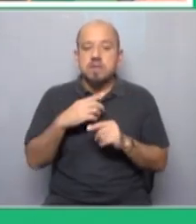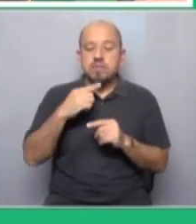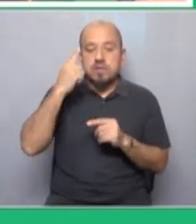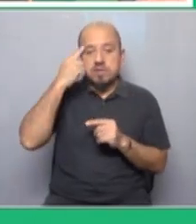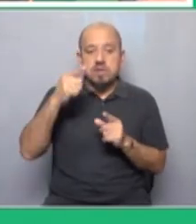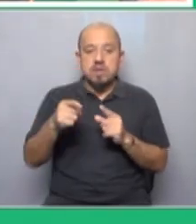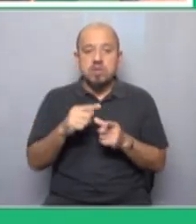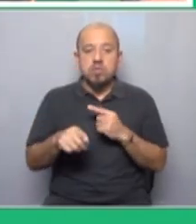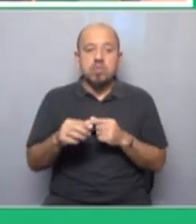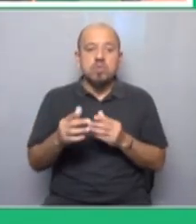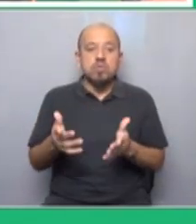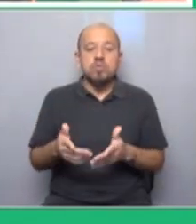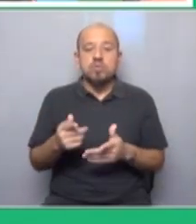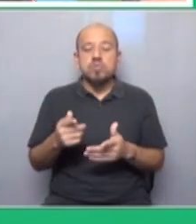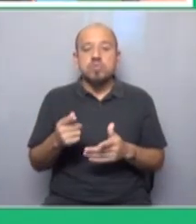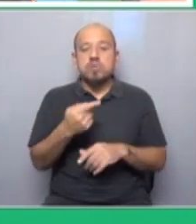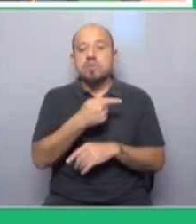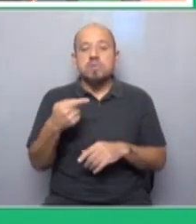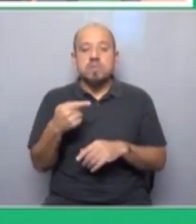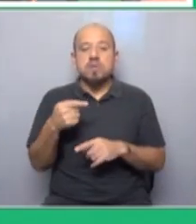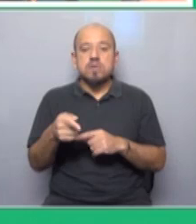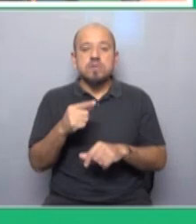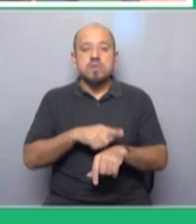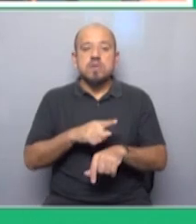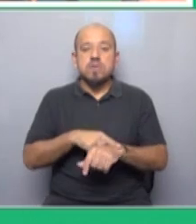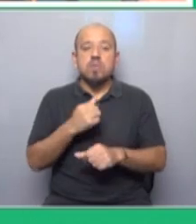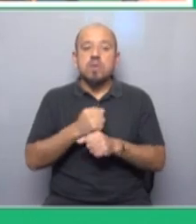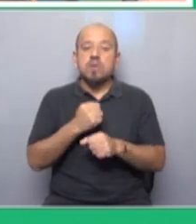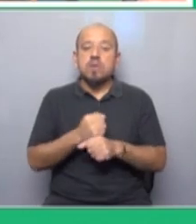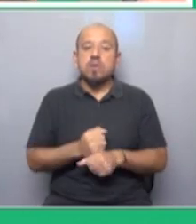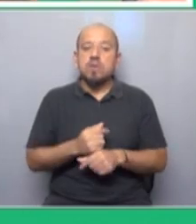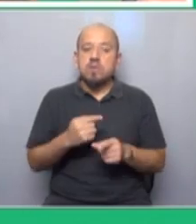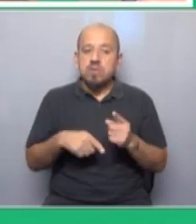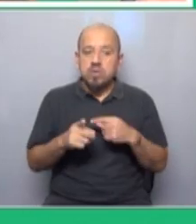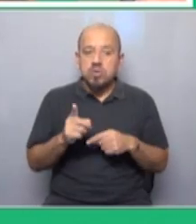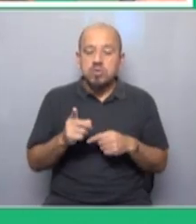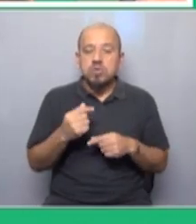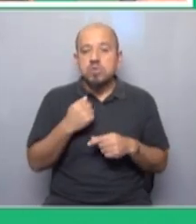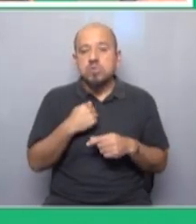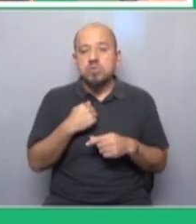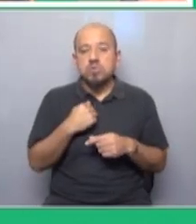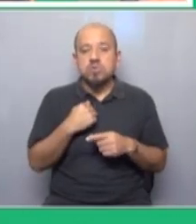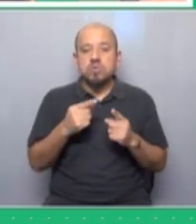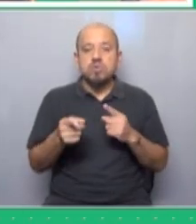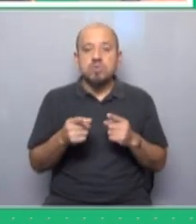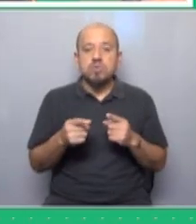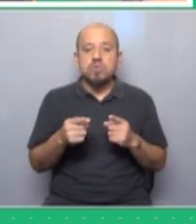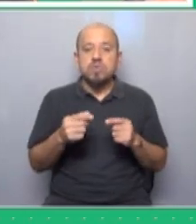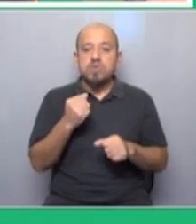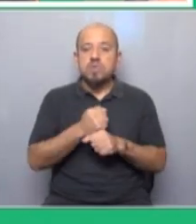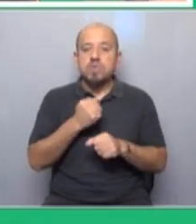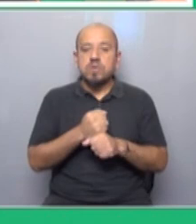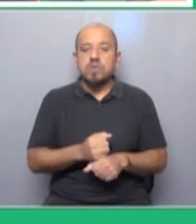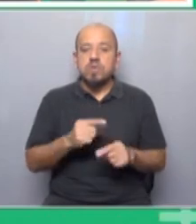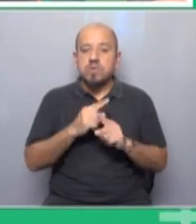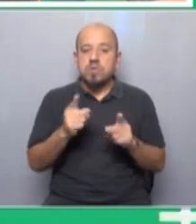o quizás menos días en la semana y distribuir el tiempo de trabajo pero yo empiezo por eso de ir sustituyendo trabajos que son